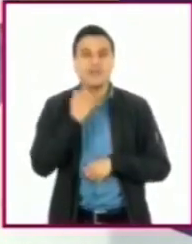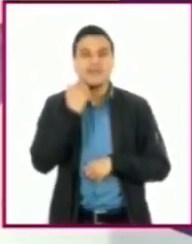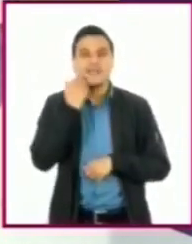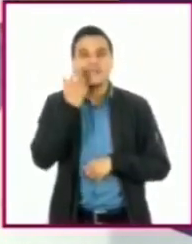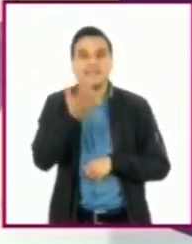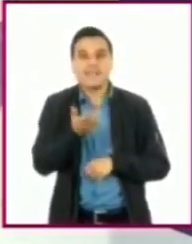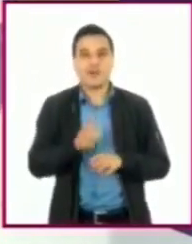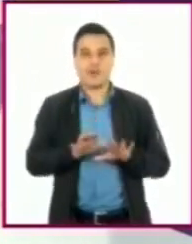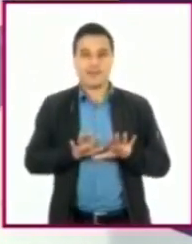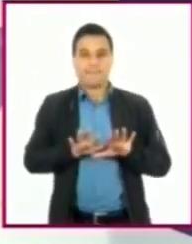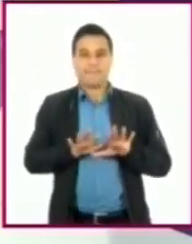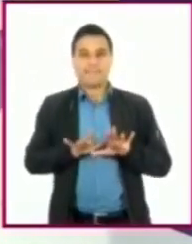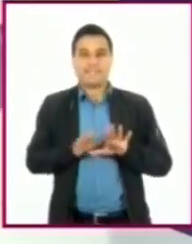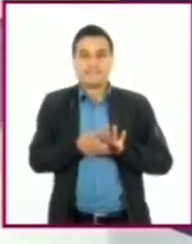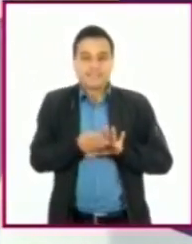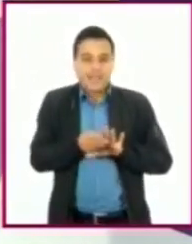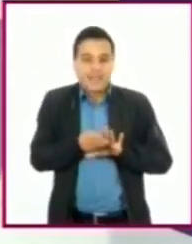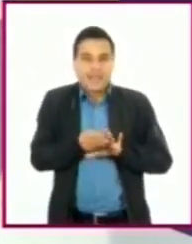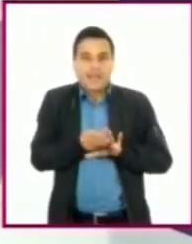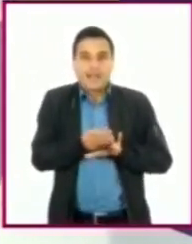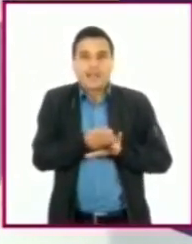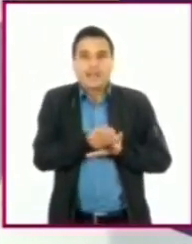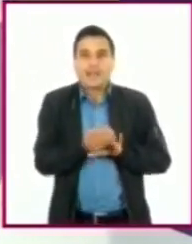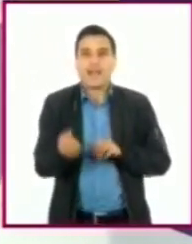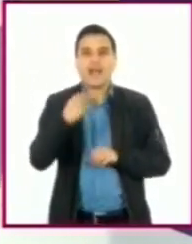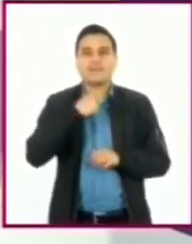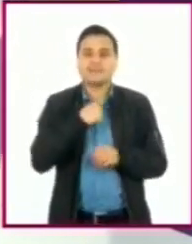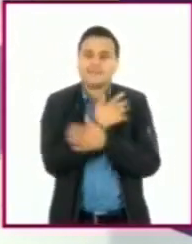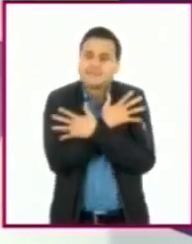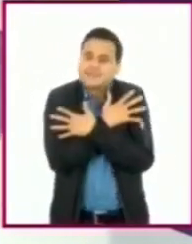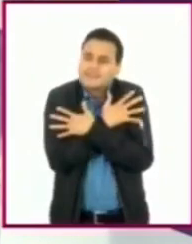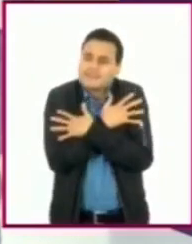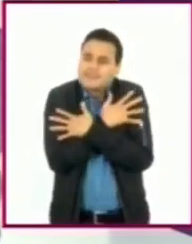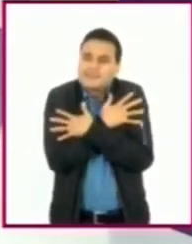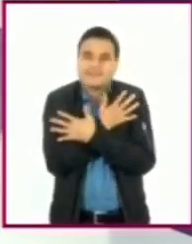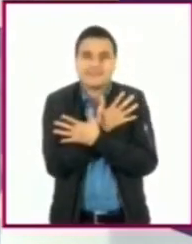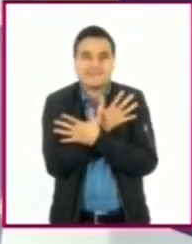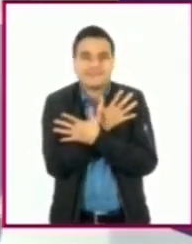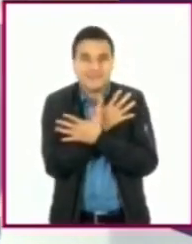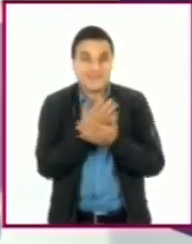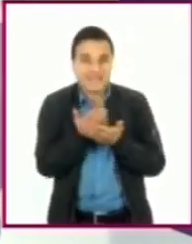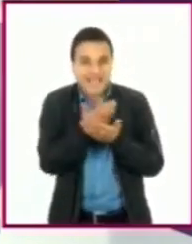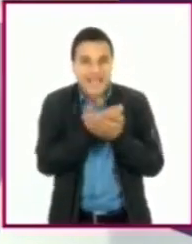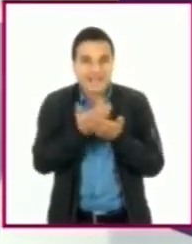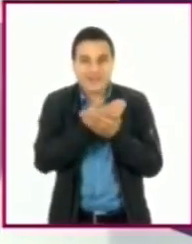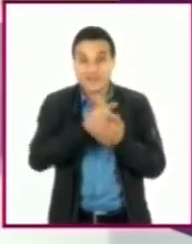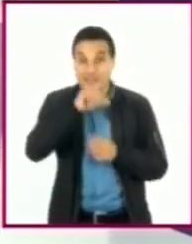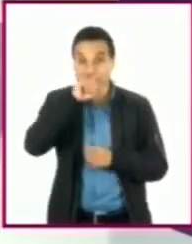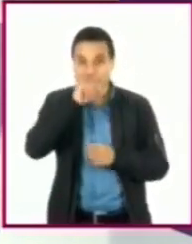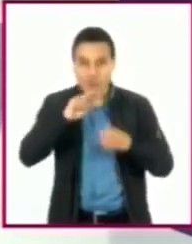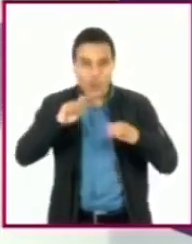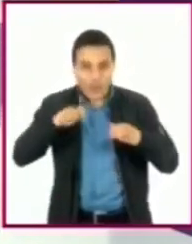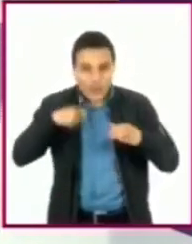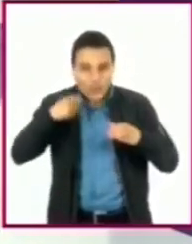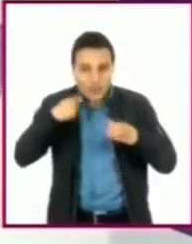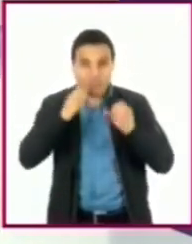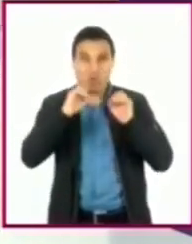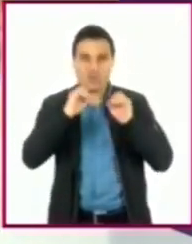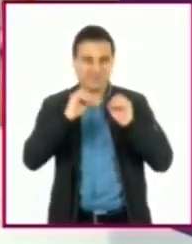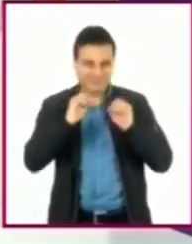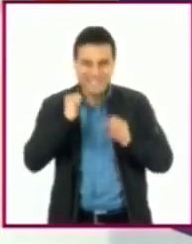pies, te apapochen y te hagan un caldito de pollo. O con dolor de alguna parte de tu cuerpo.